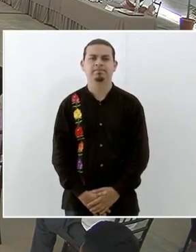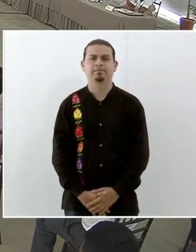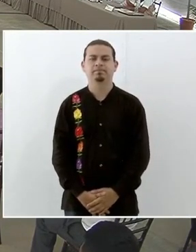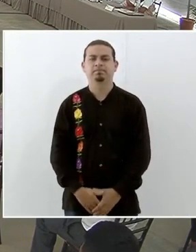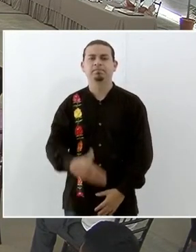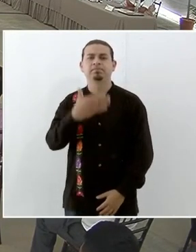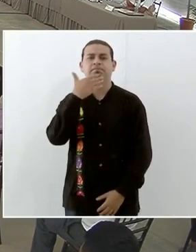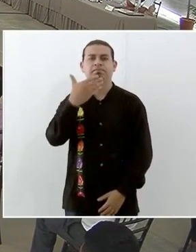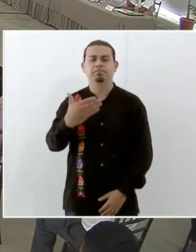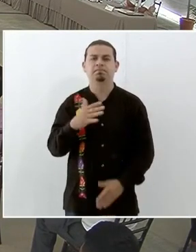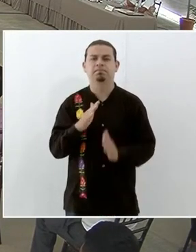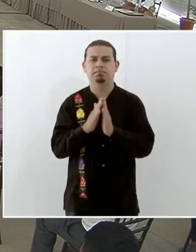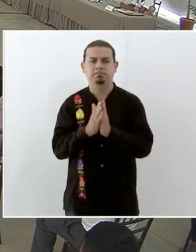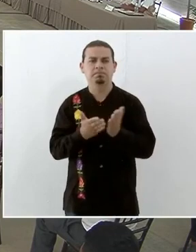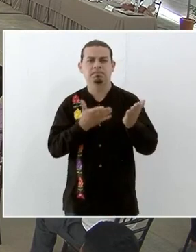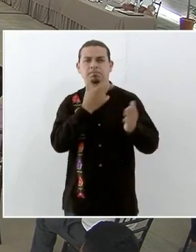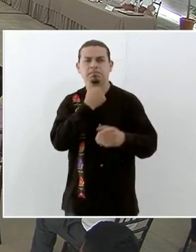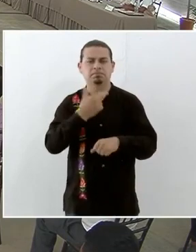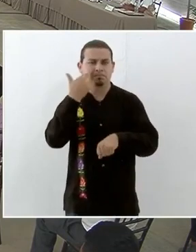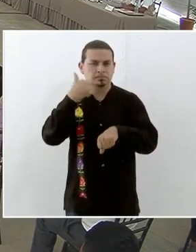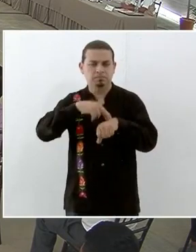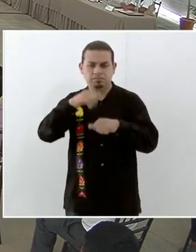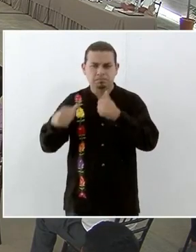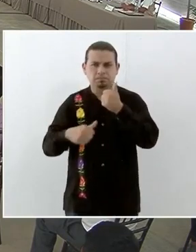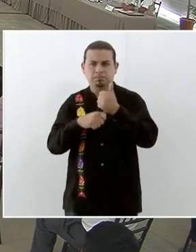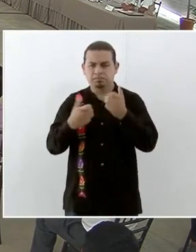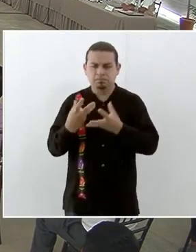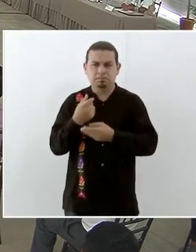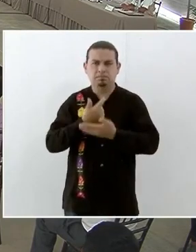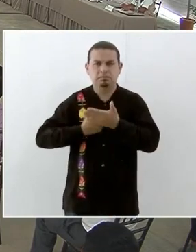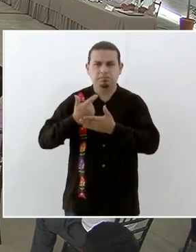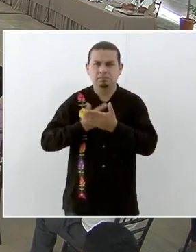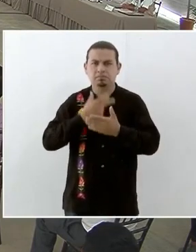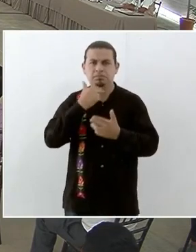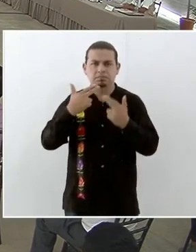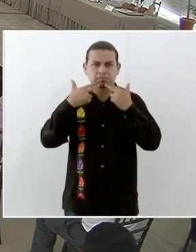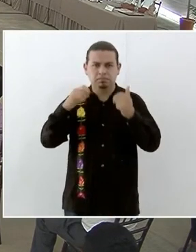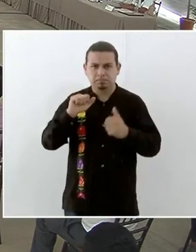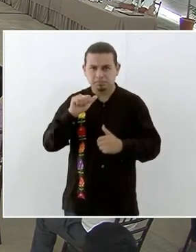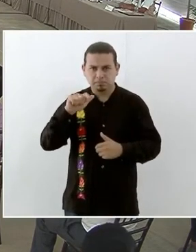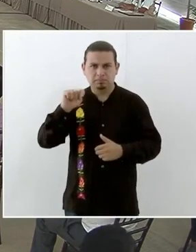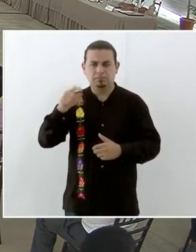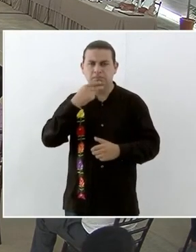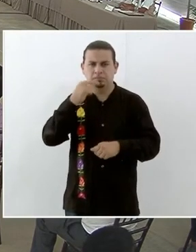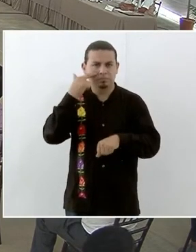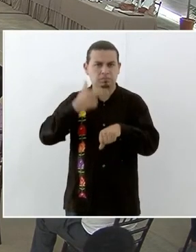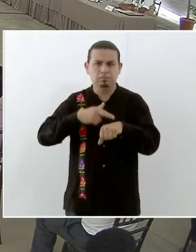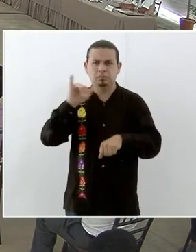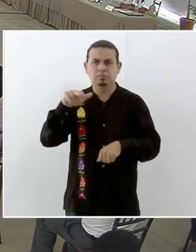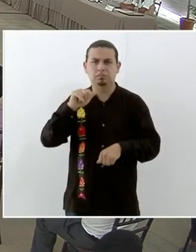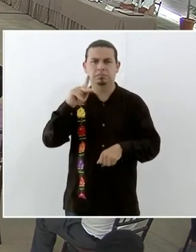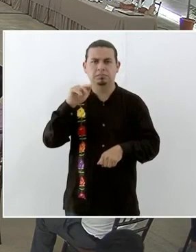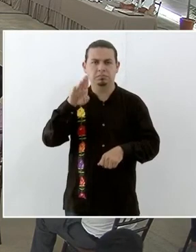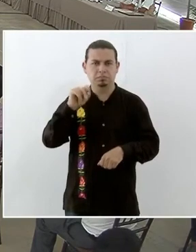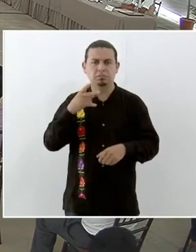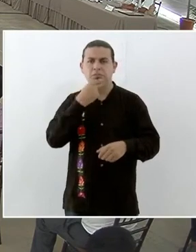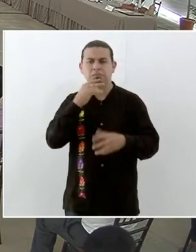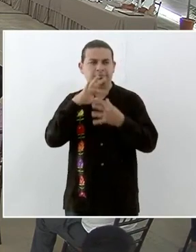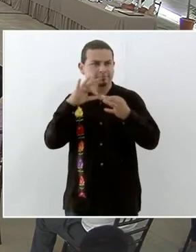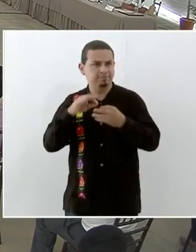Solicitamos la palabra al subsecretario de Egresos de la Secretaría de Hacienda y Crédito Público Juan Pablo de Botón Falcón.